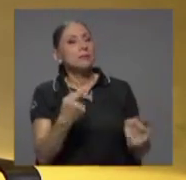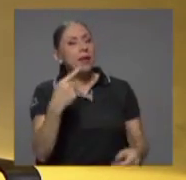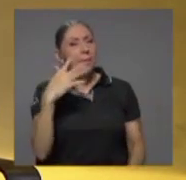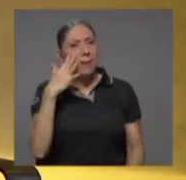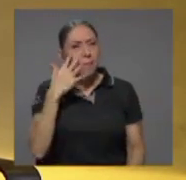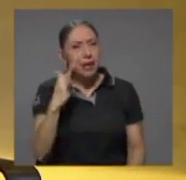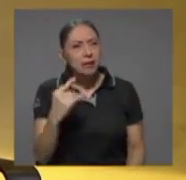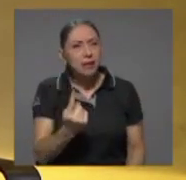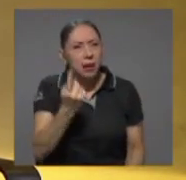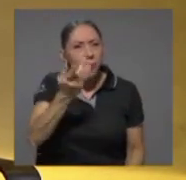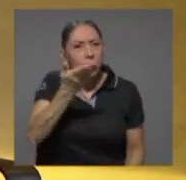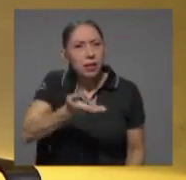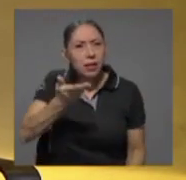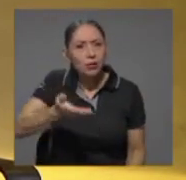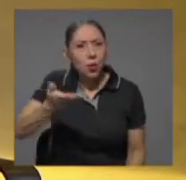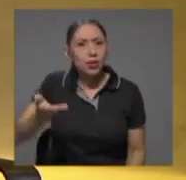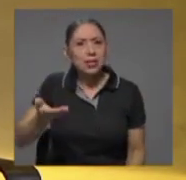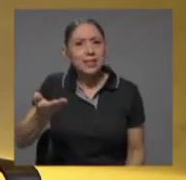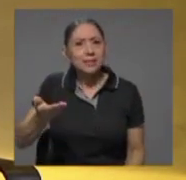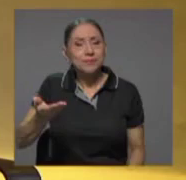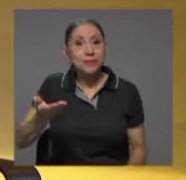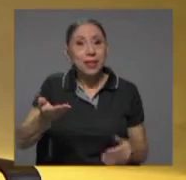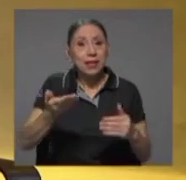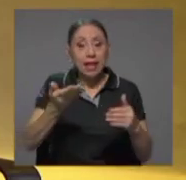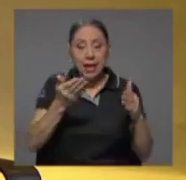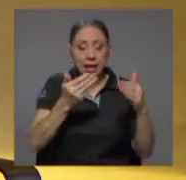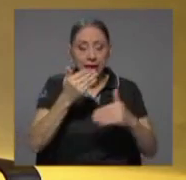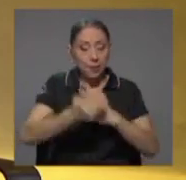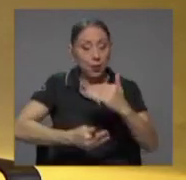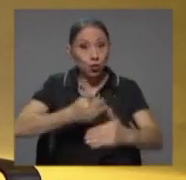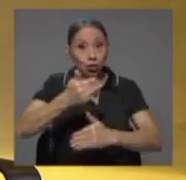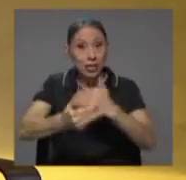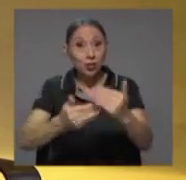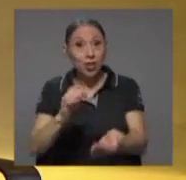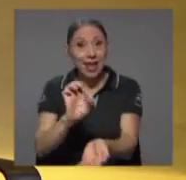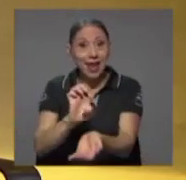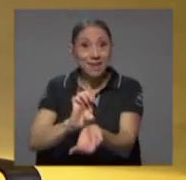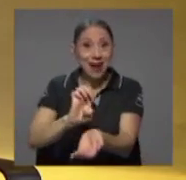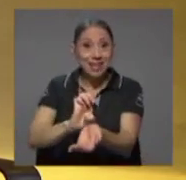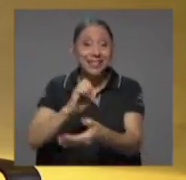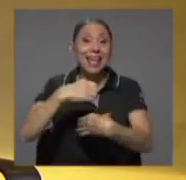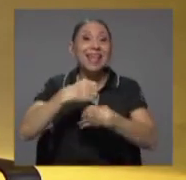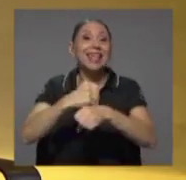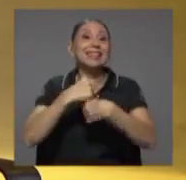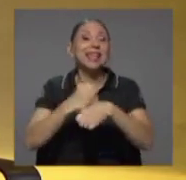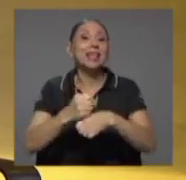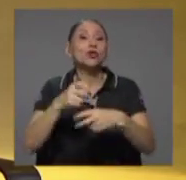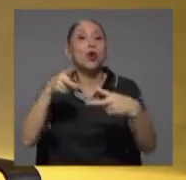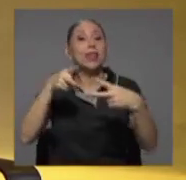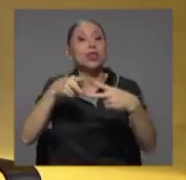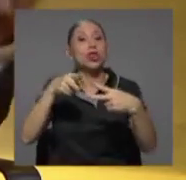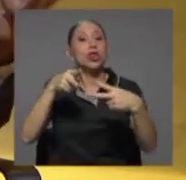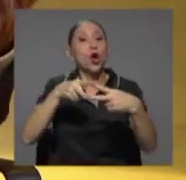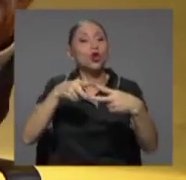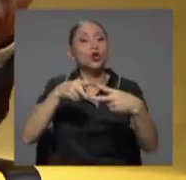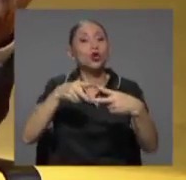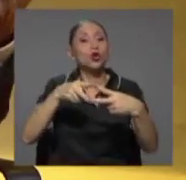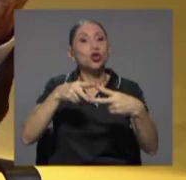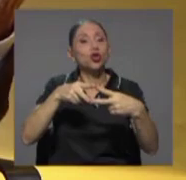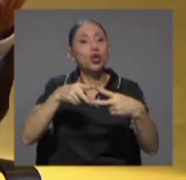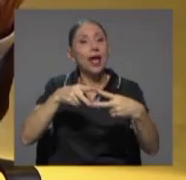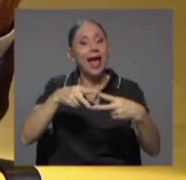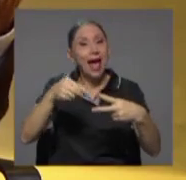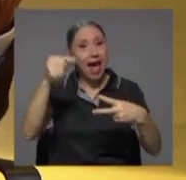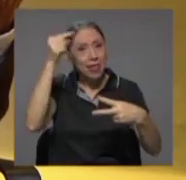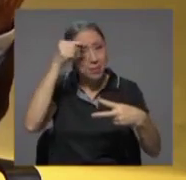una de las cosas del proceso de los EBAIS es que se hizo en dos administraciones que entendieron que la